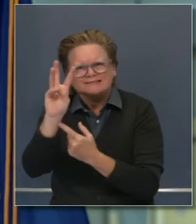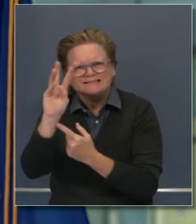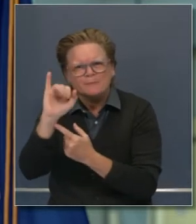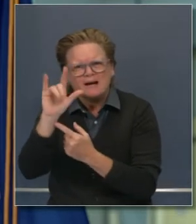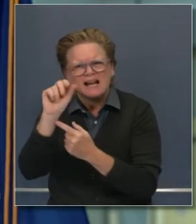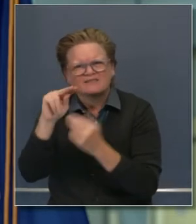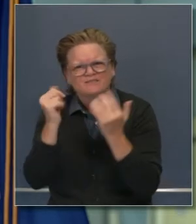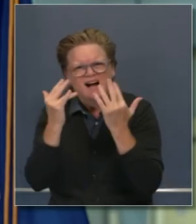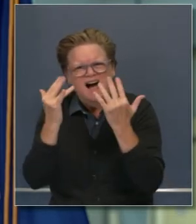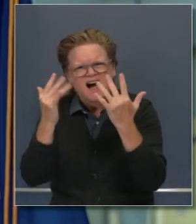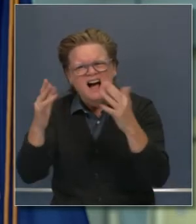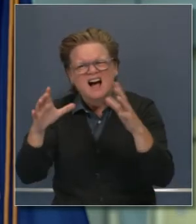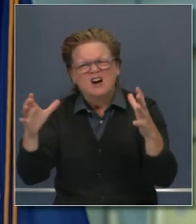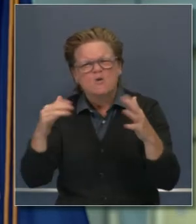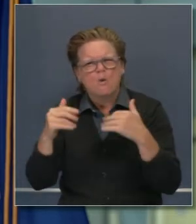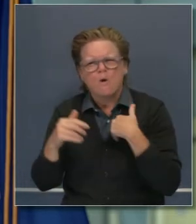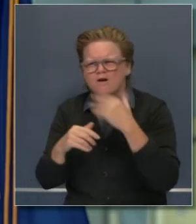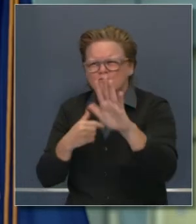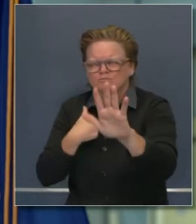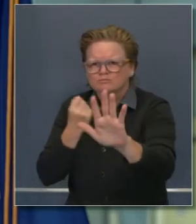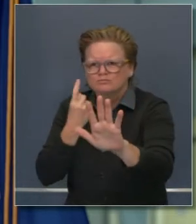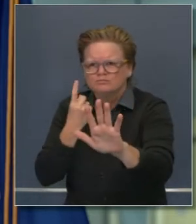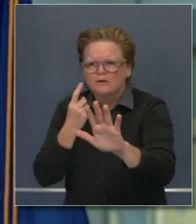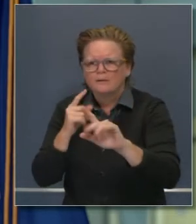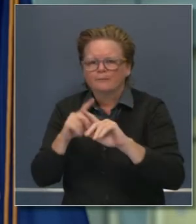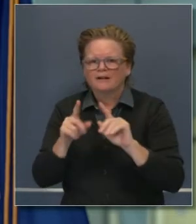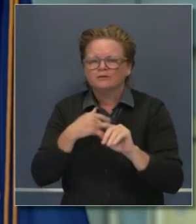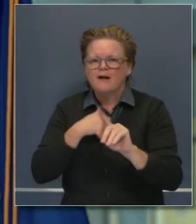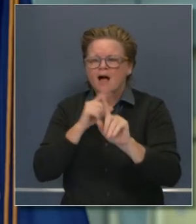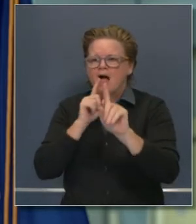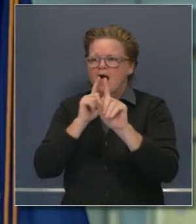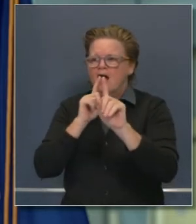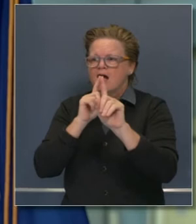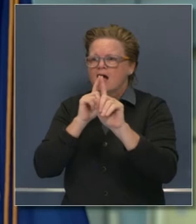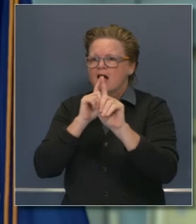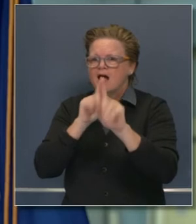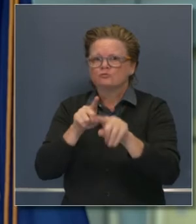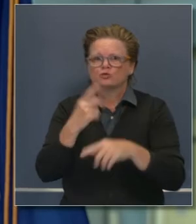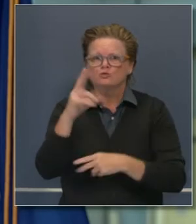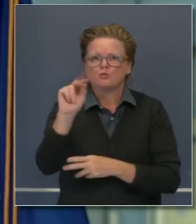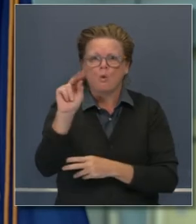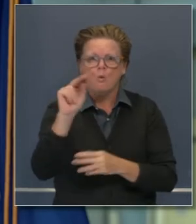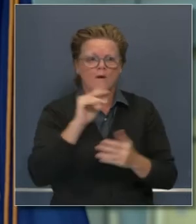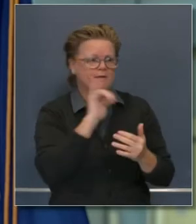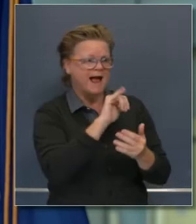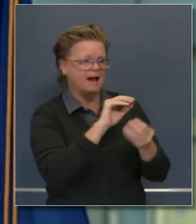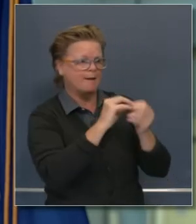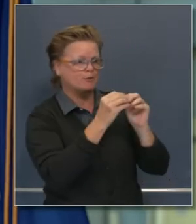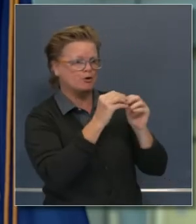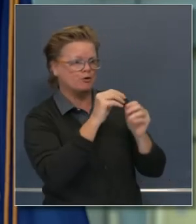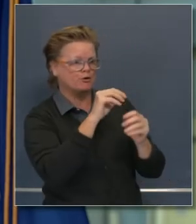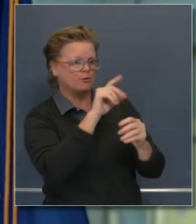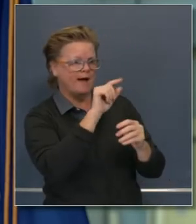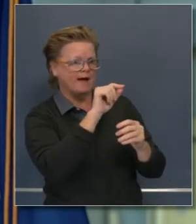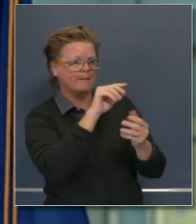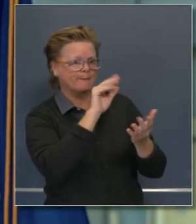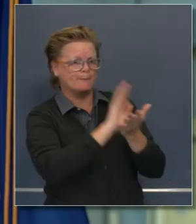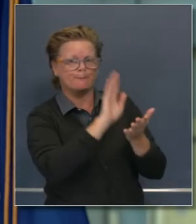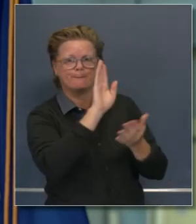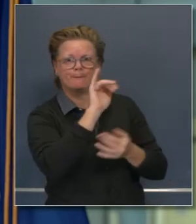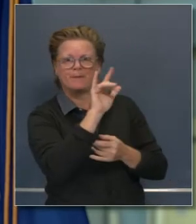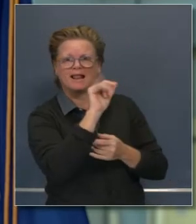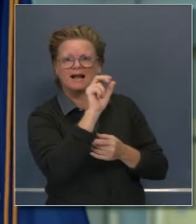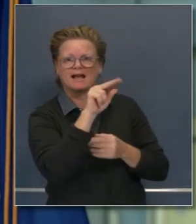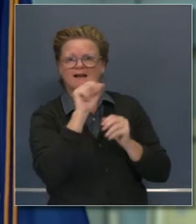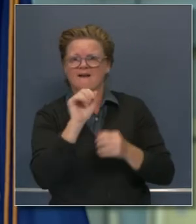por el tamaño de este fondo, pero al momento la respuesta es no. No somos ideólogos, no estamos comprometidos